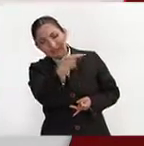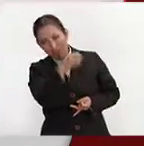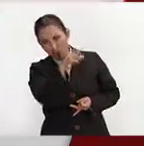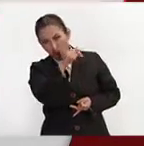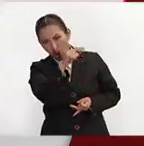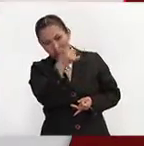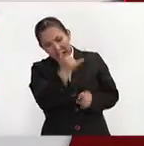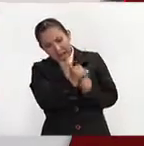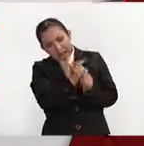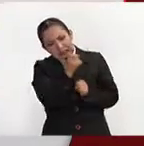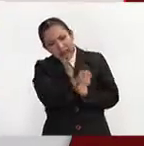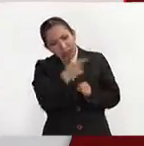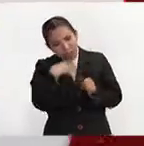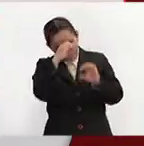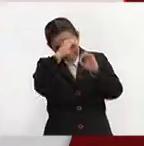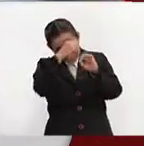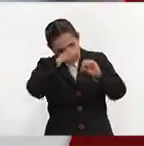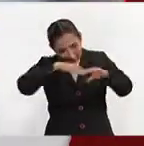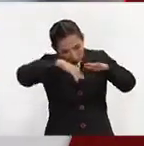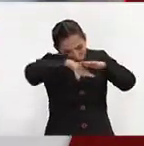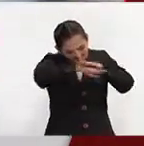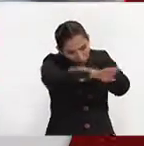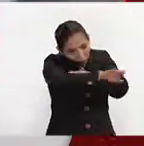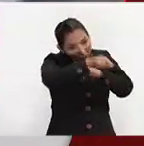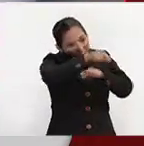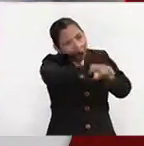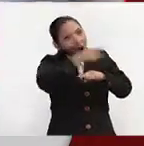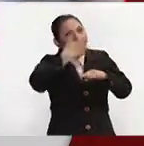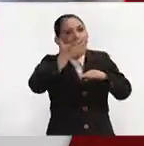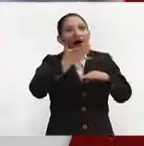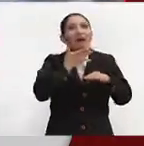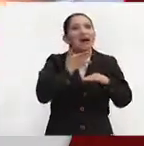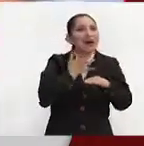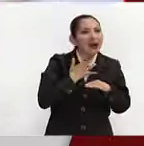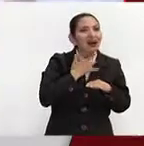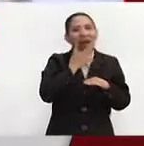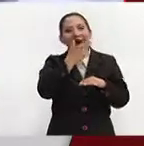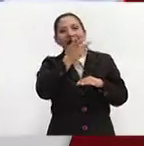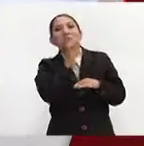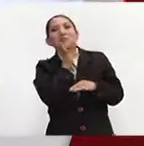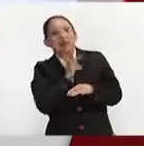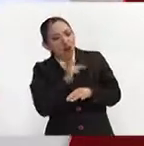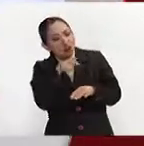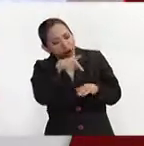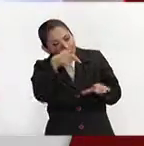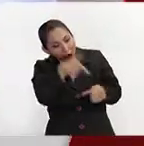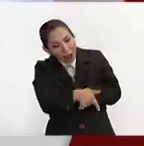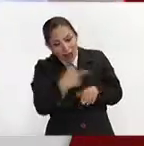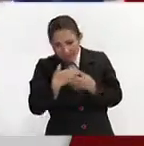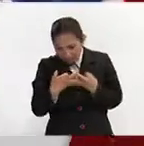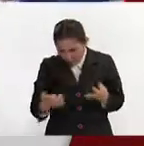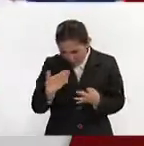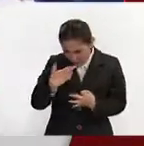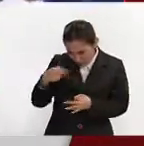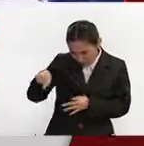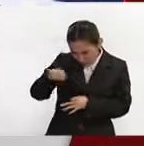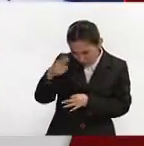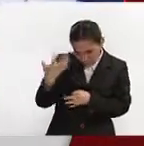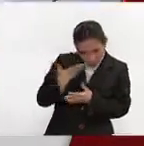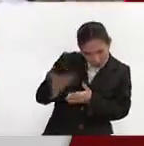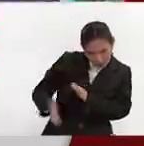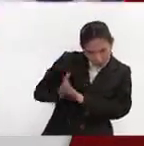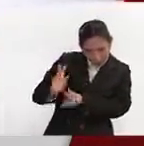encontrar minas, de encontrar hidrocarburos. Y, lógicamente, también qué tan aptos son los suelos para ser